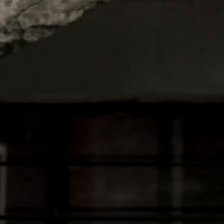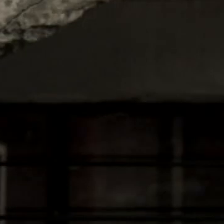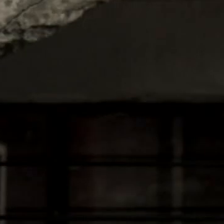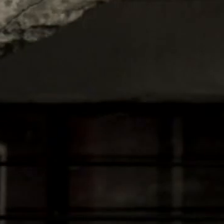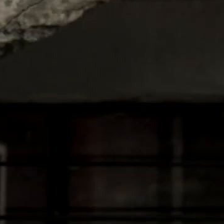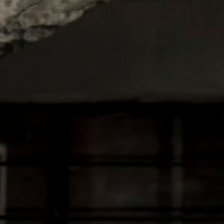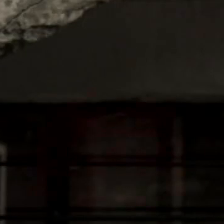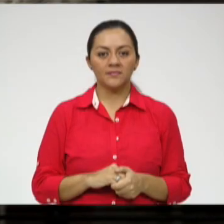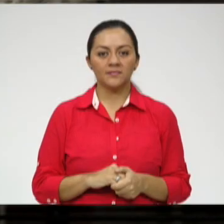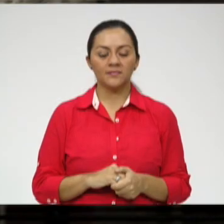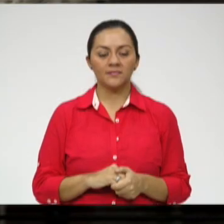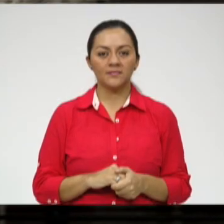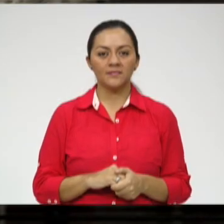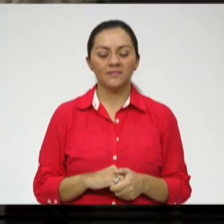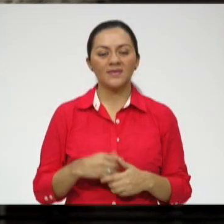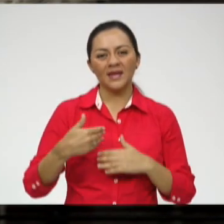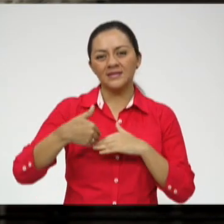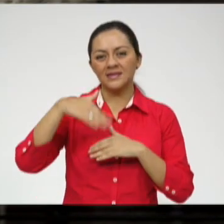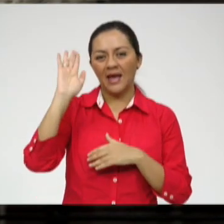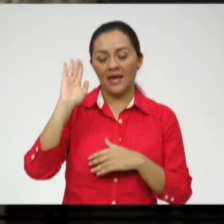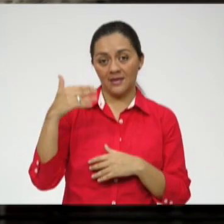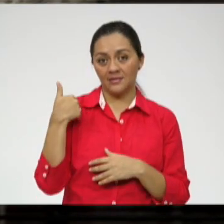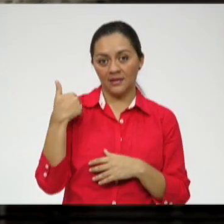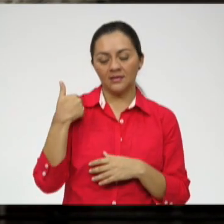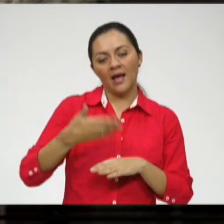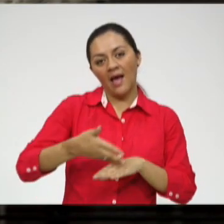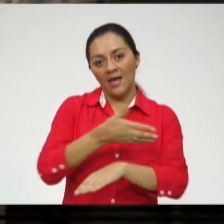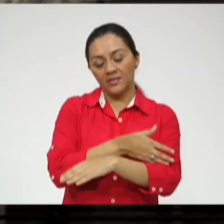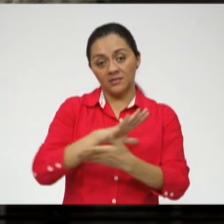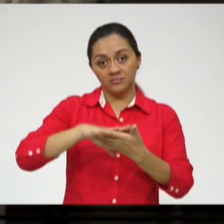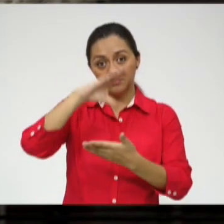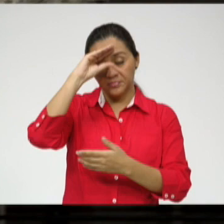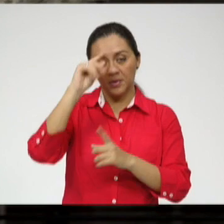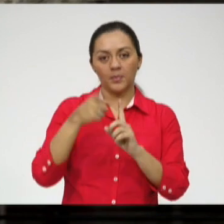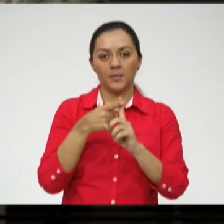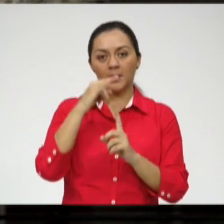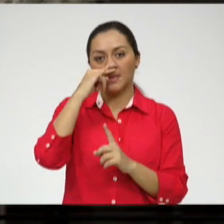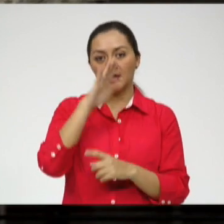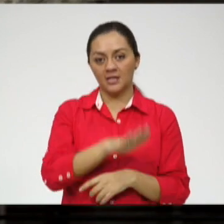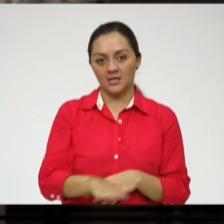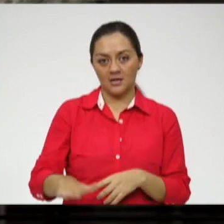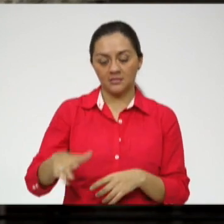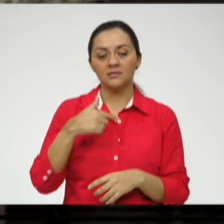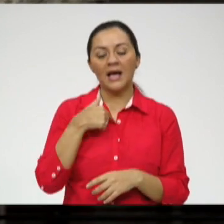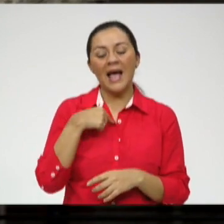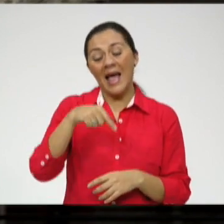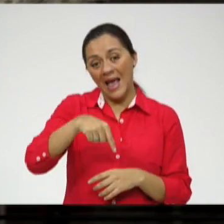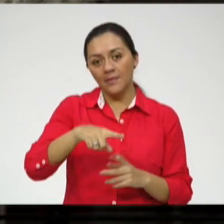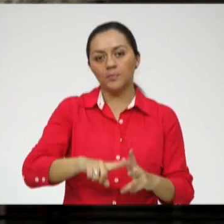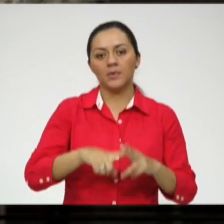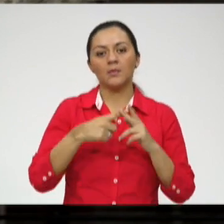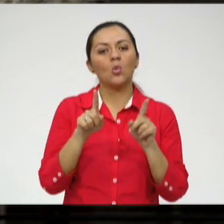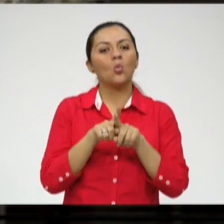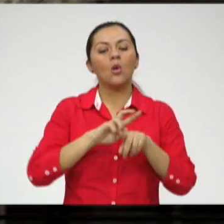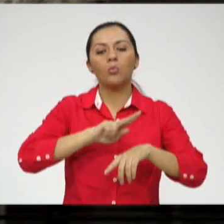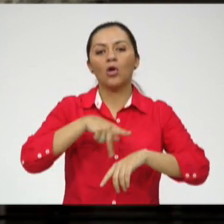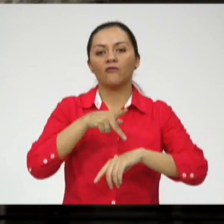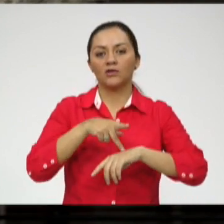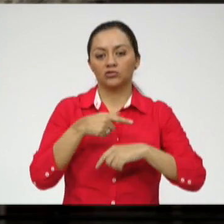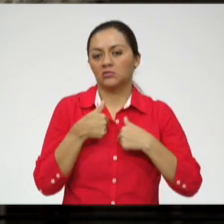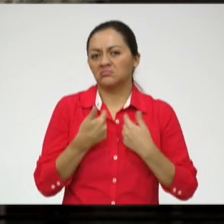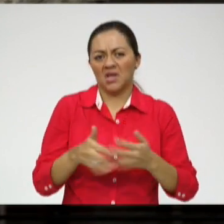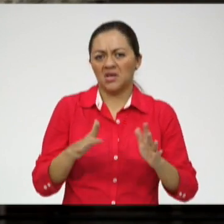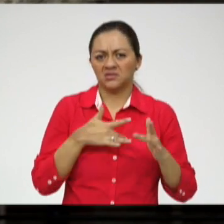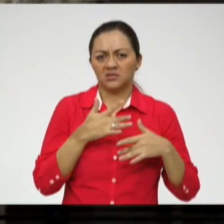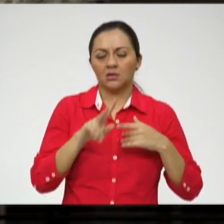Ya tengo como una base desde pequeña, entonces eso ya es para mí como una profesión que tengo yo, que es